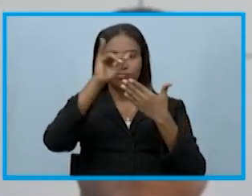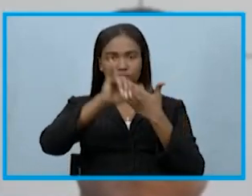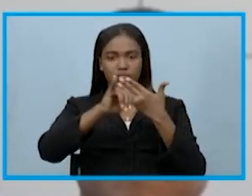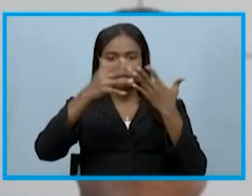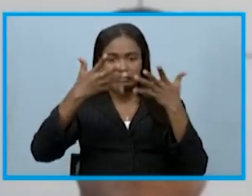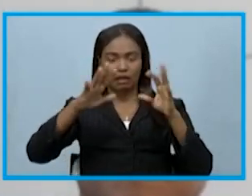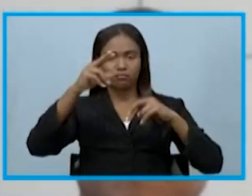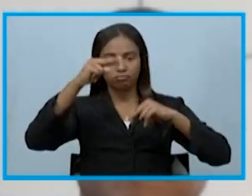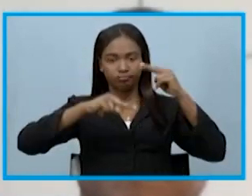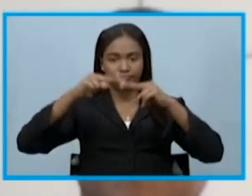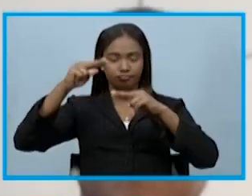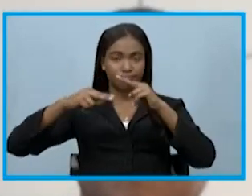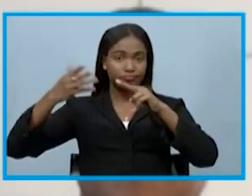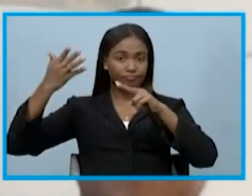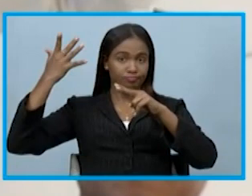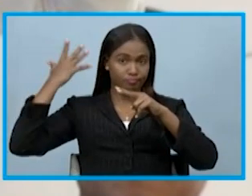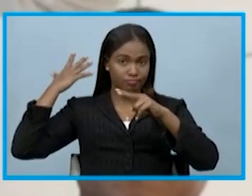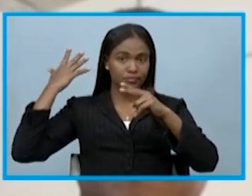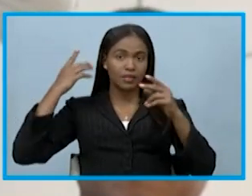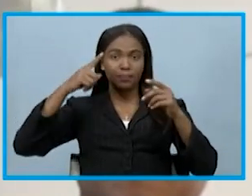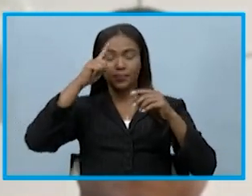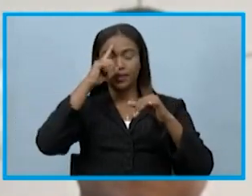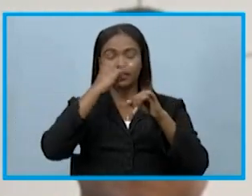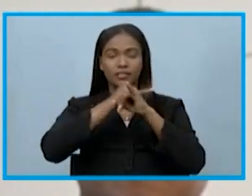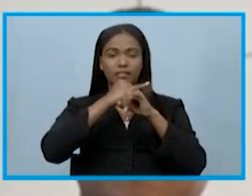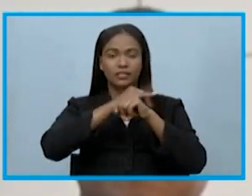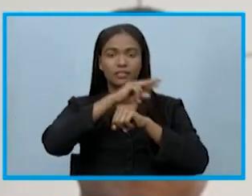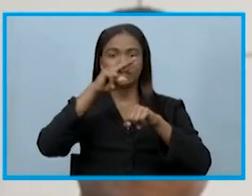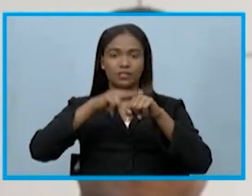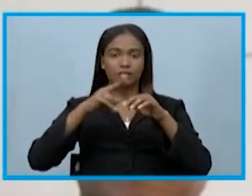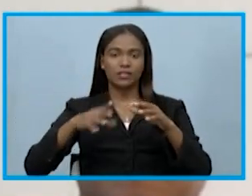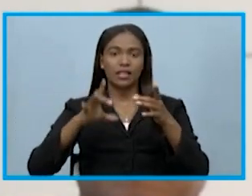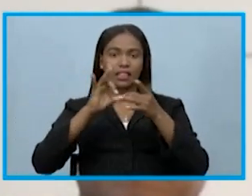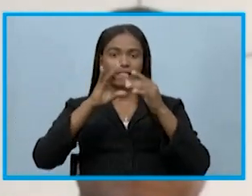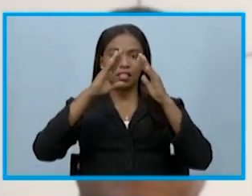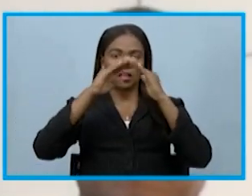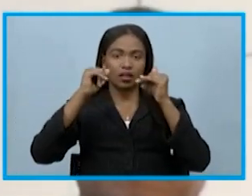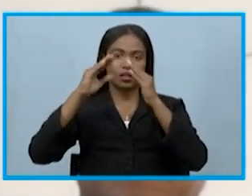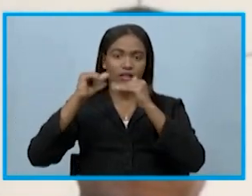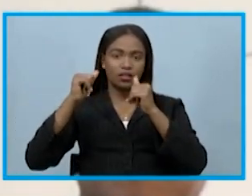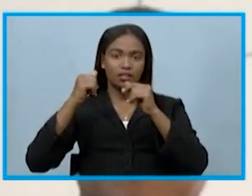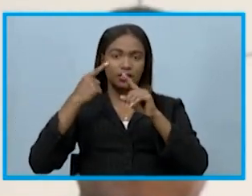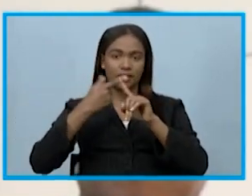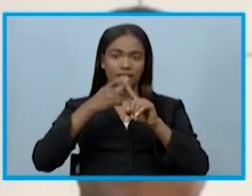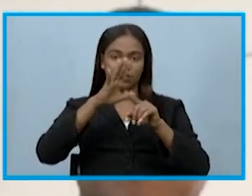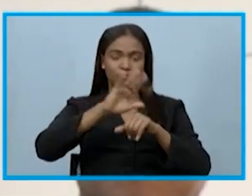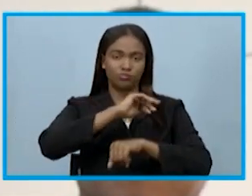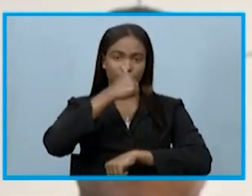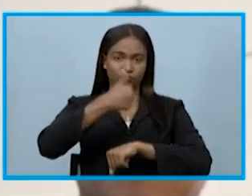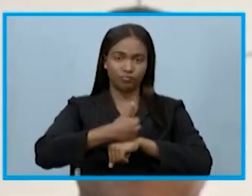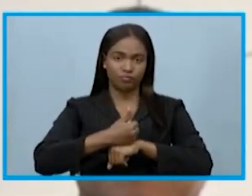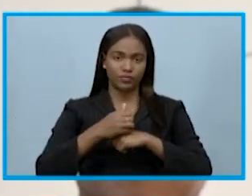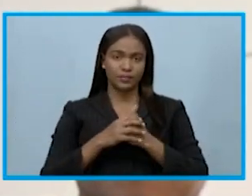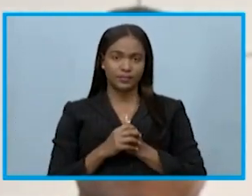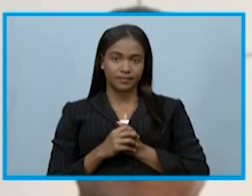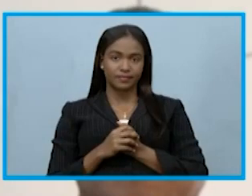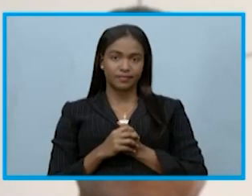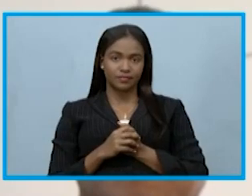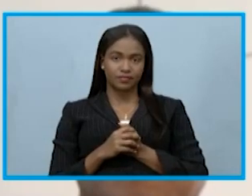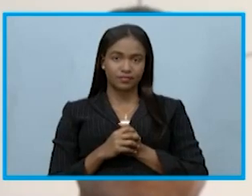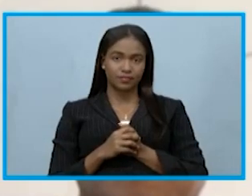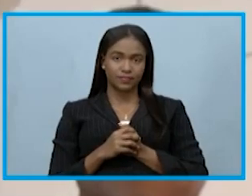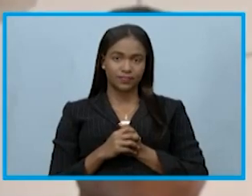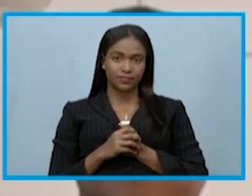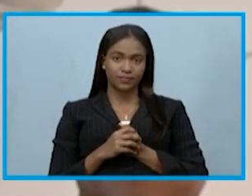construidos en el pasado por el Instituto Nacional de la Vivienda desde su creación. Todos